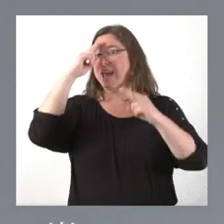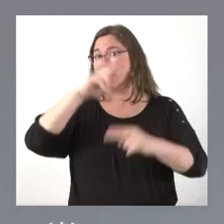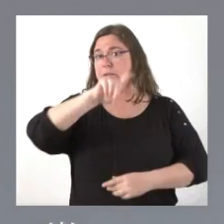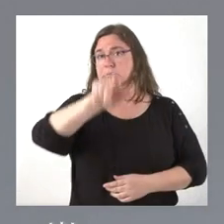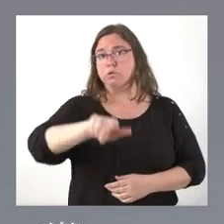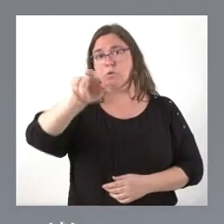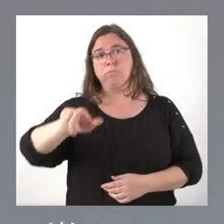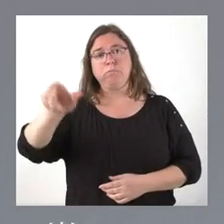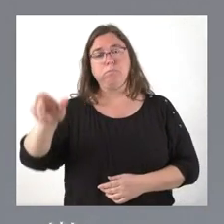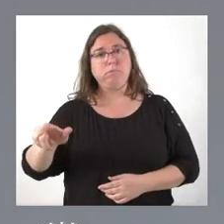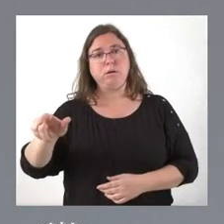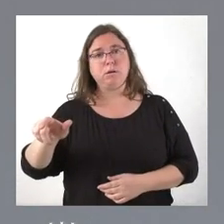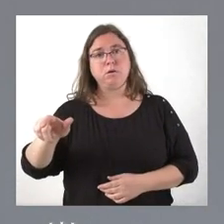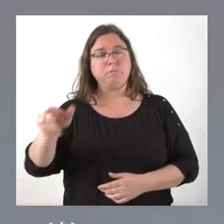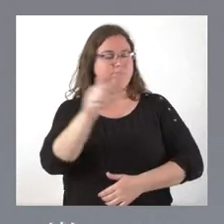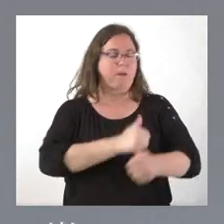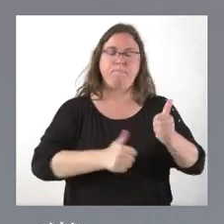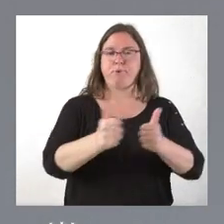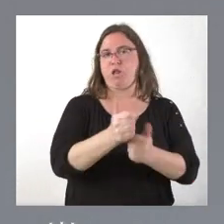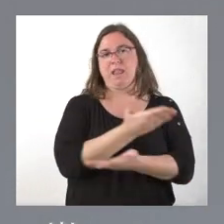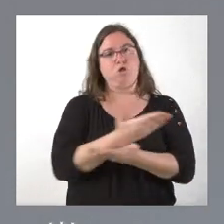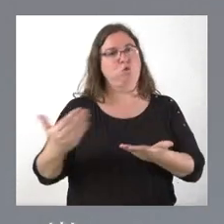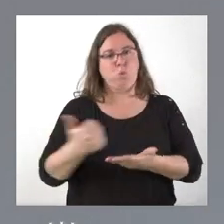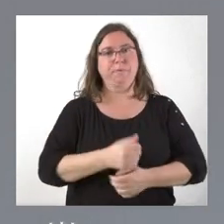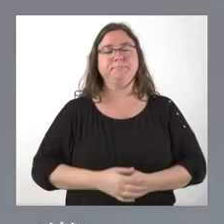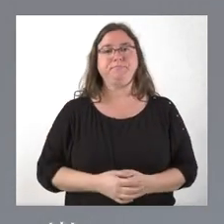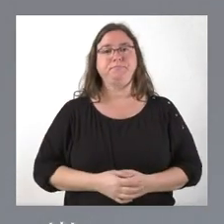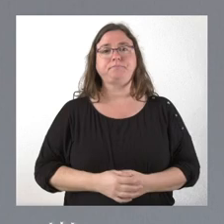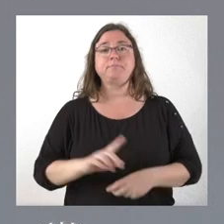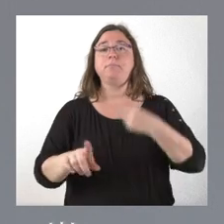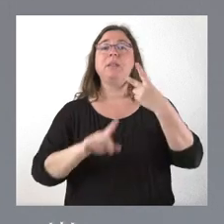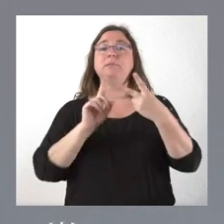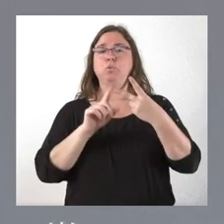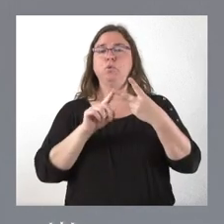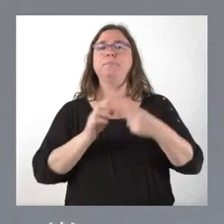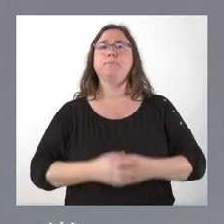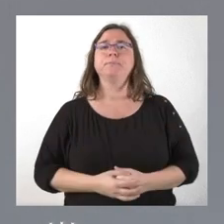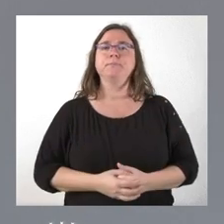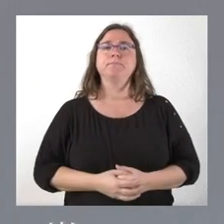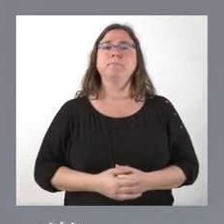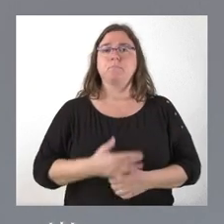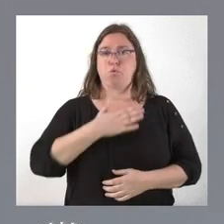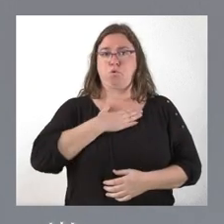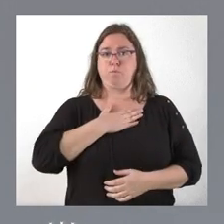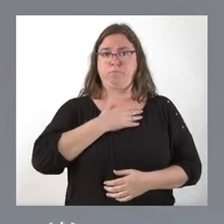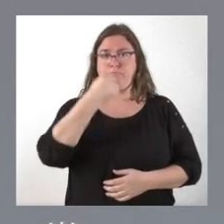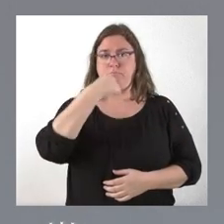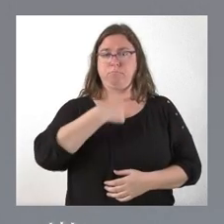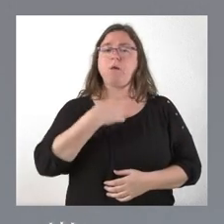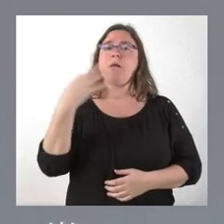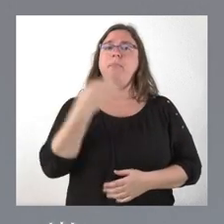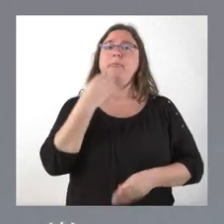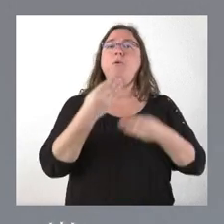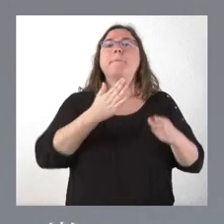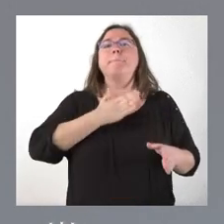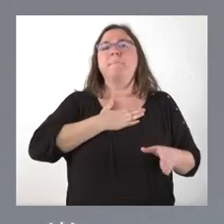pasa por delante de todo. Segunda cuestión. Yo lo que tengo que hacer es mi